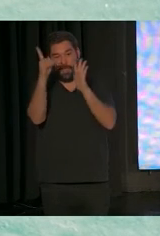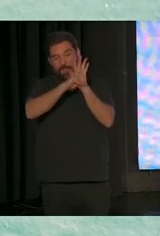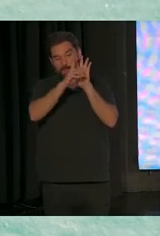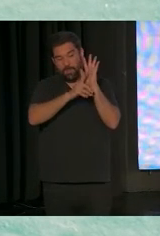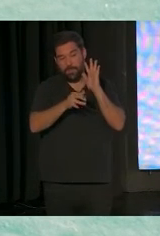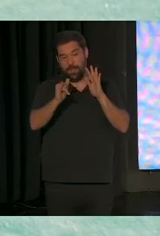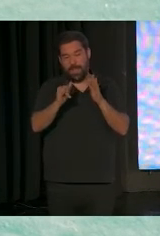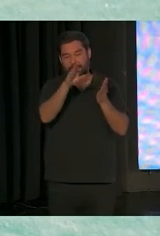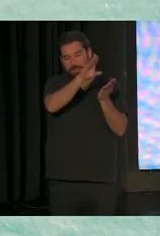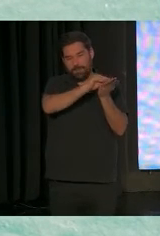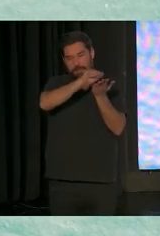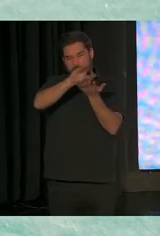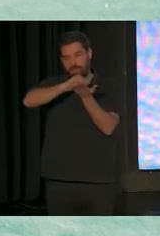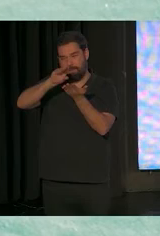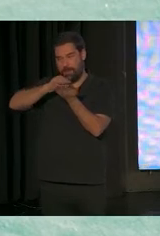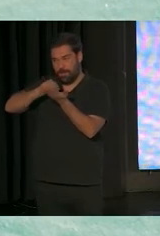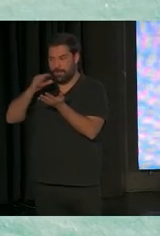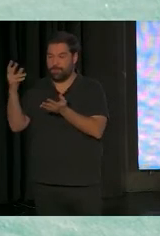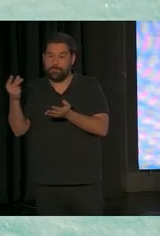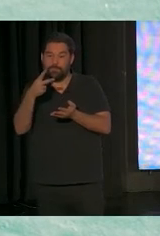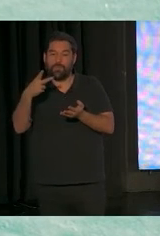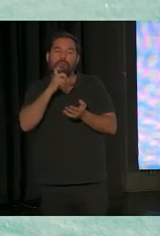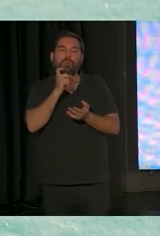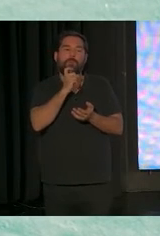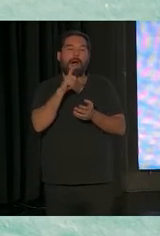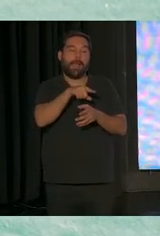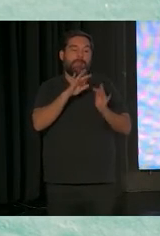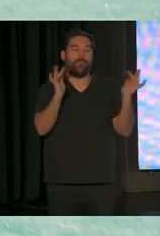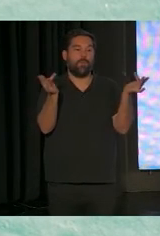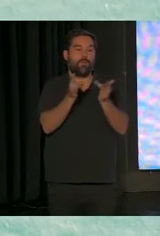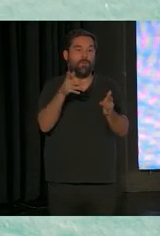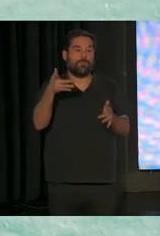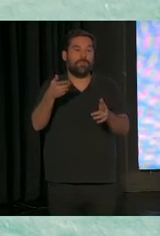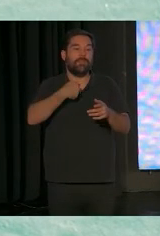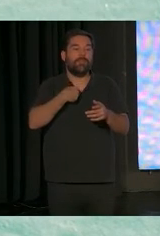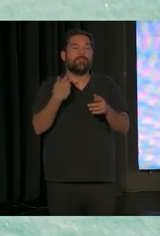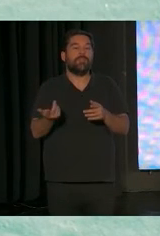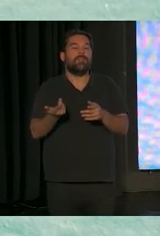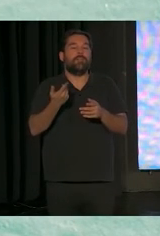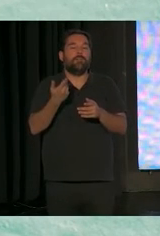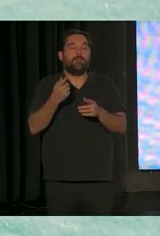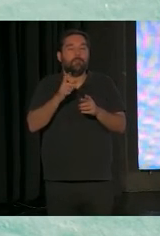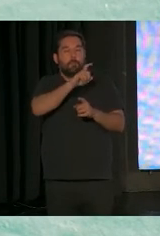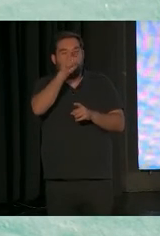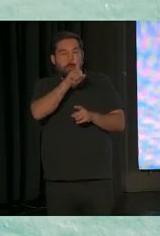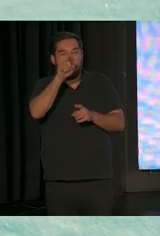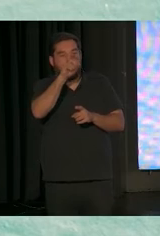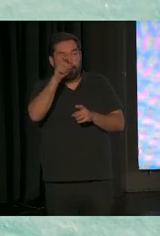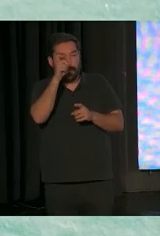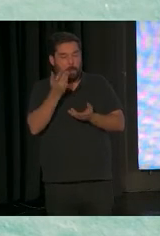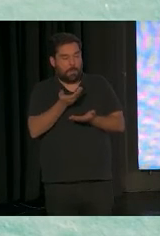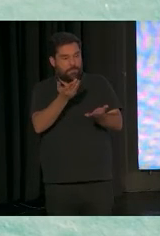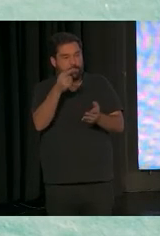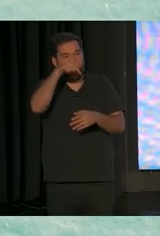cómo había que recoger los resultados en los niños. Hay una página web en cual les invito a entrar y ese documento que ven ahí en